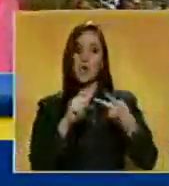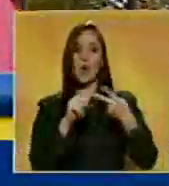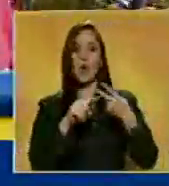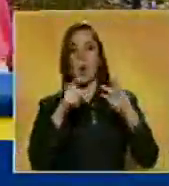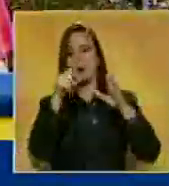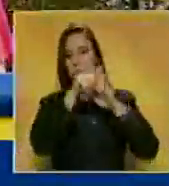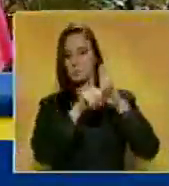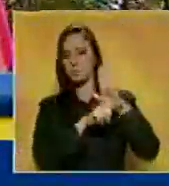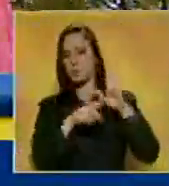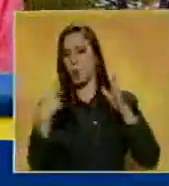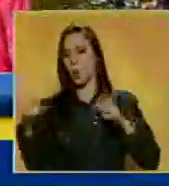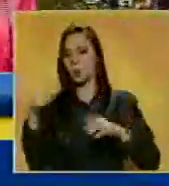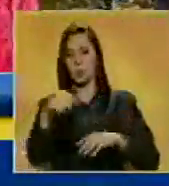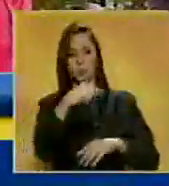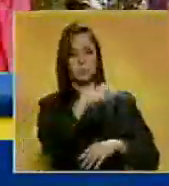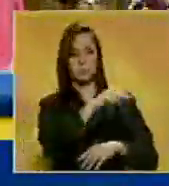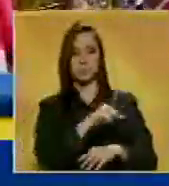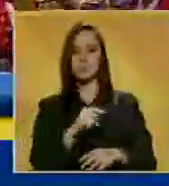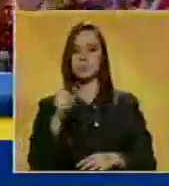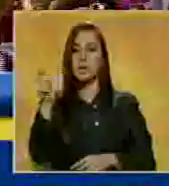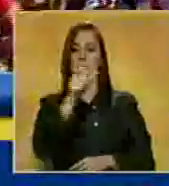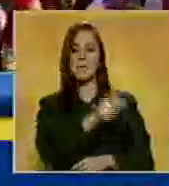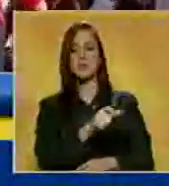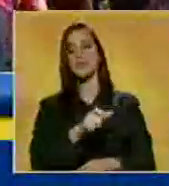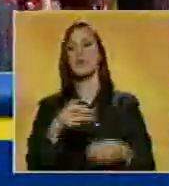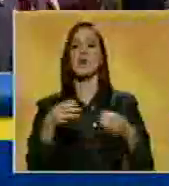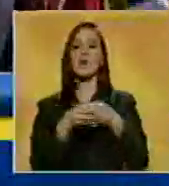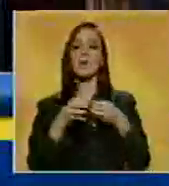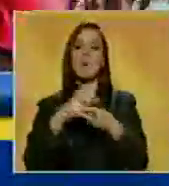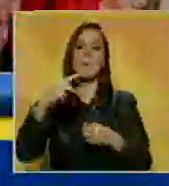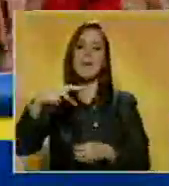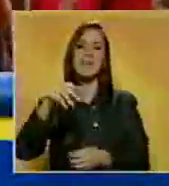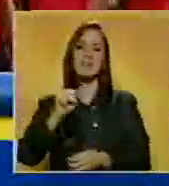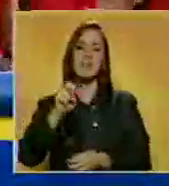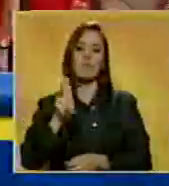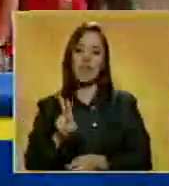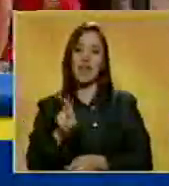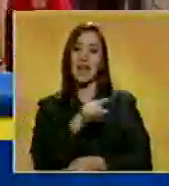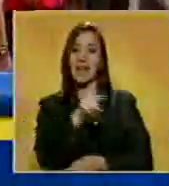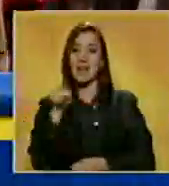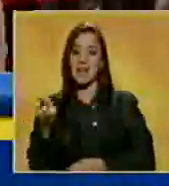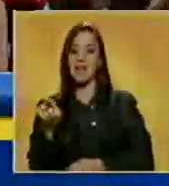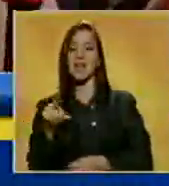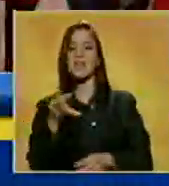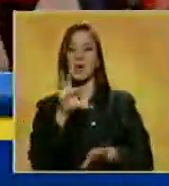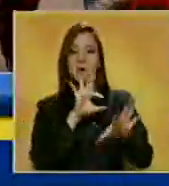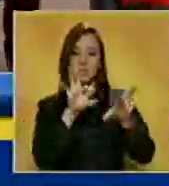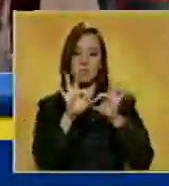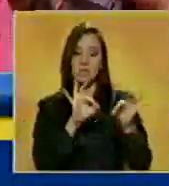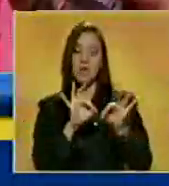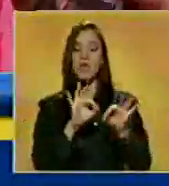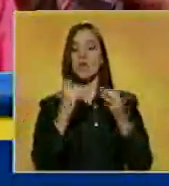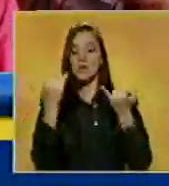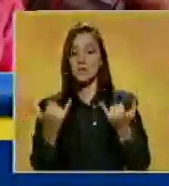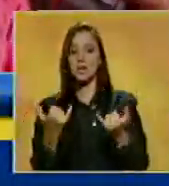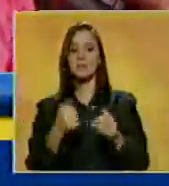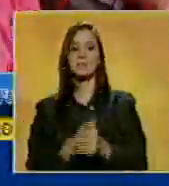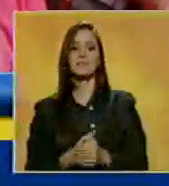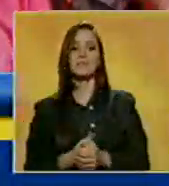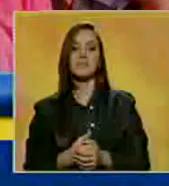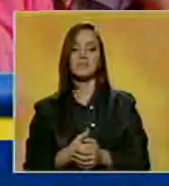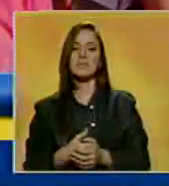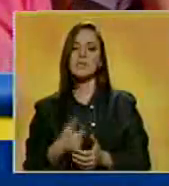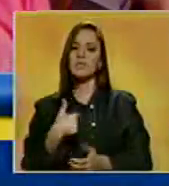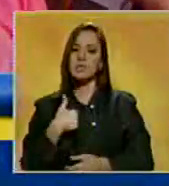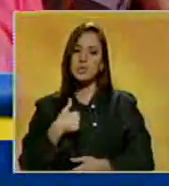Marleni Núñez, Alciro Mavares, Lucila Pacheco y Damelis Chávez. ¿Quiénes son los candidatos lista? Pronte de ser alcalde, soy